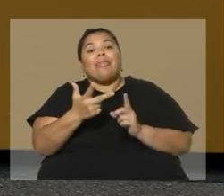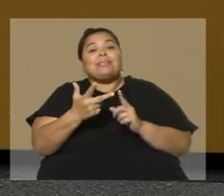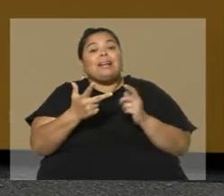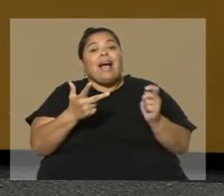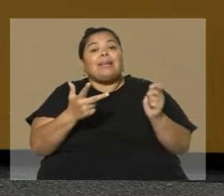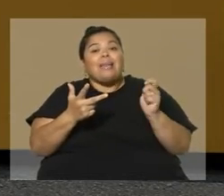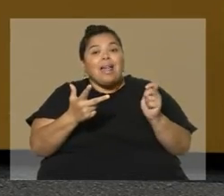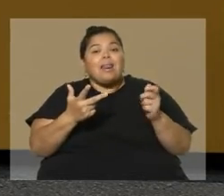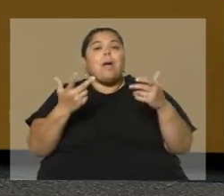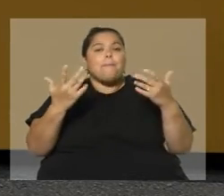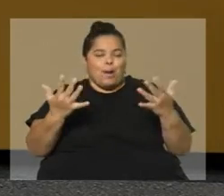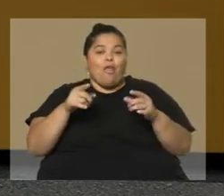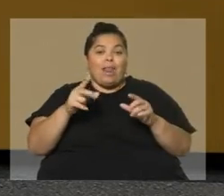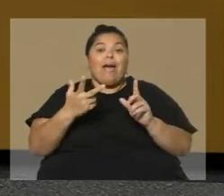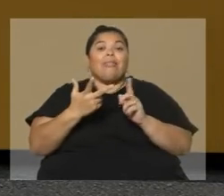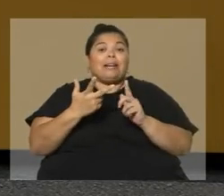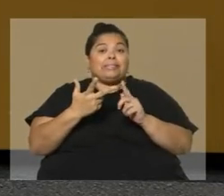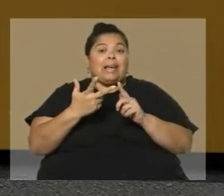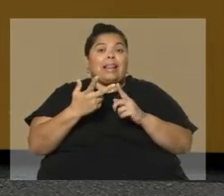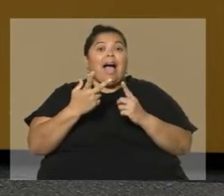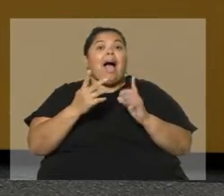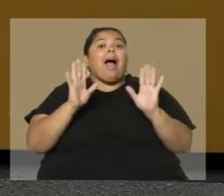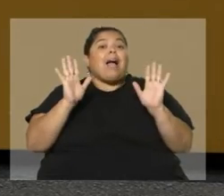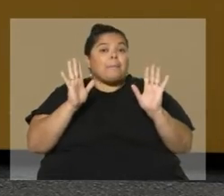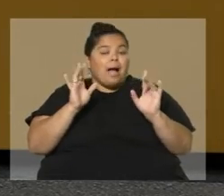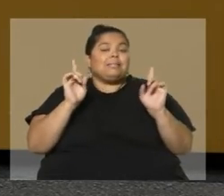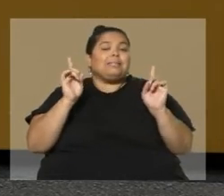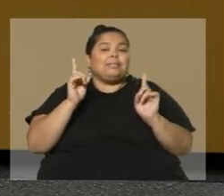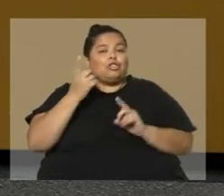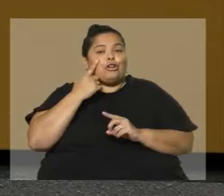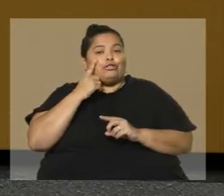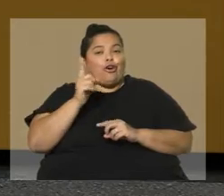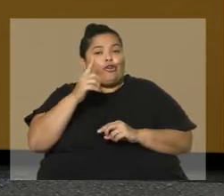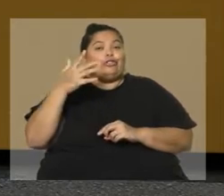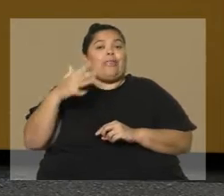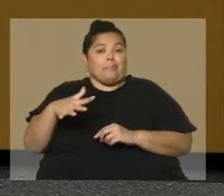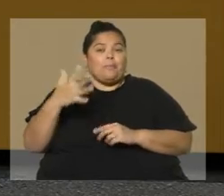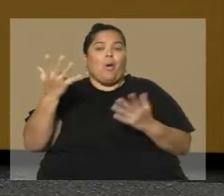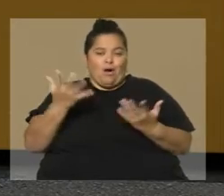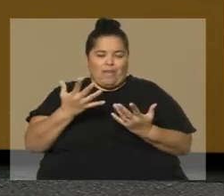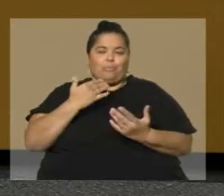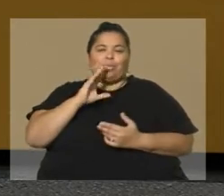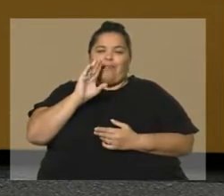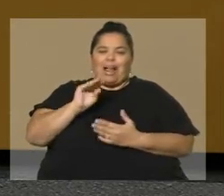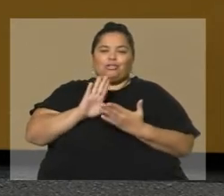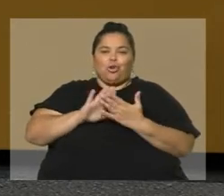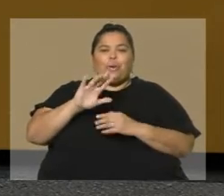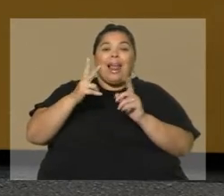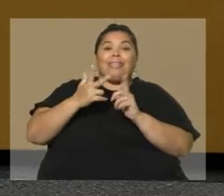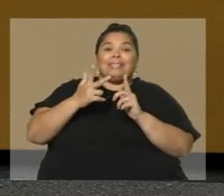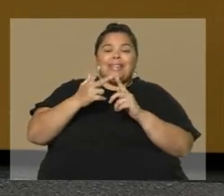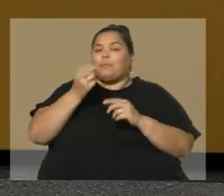De la tercera, capaz todavía no tan visible como estas dos, es que vamos a hablar a propósito de la obra